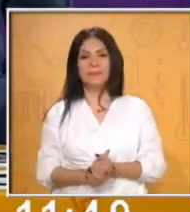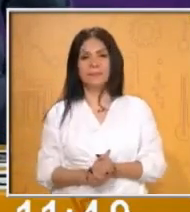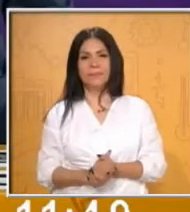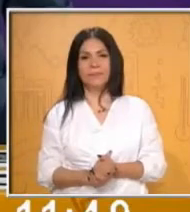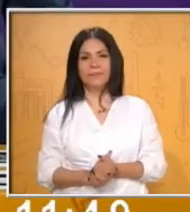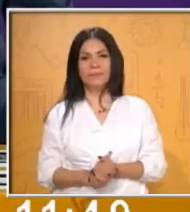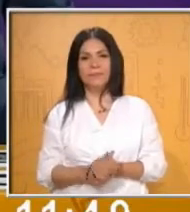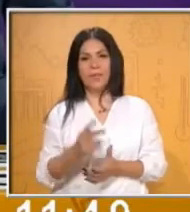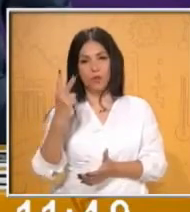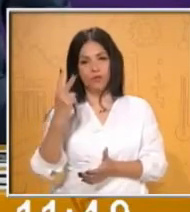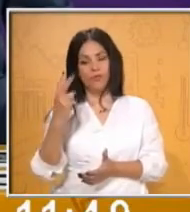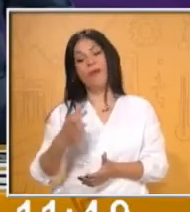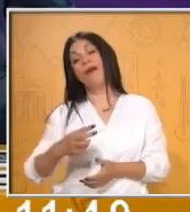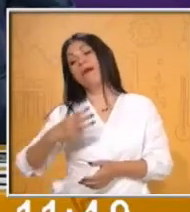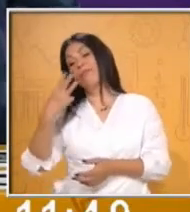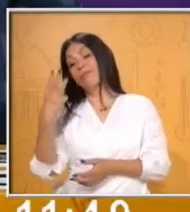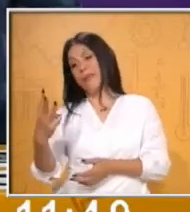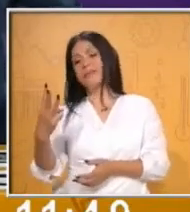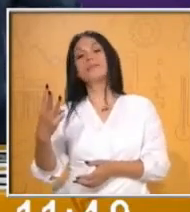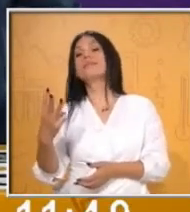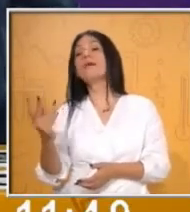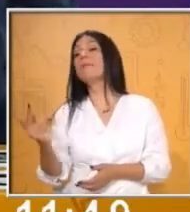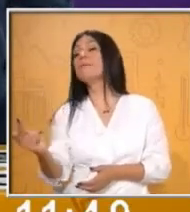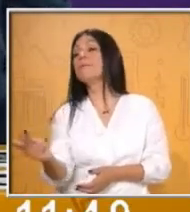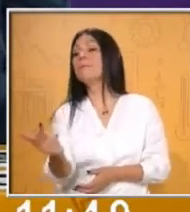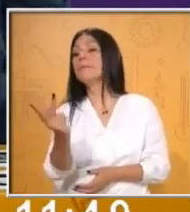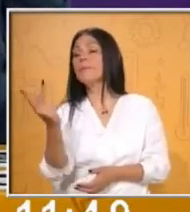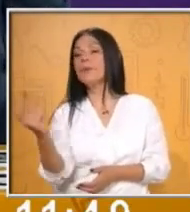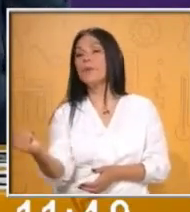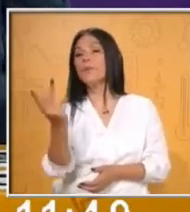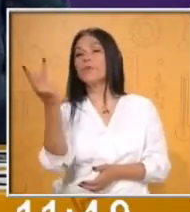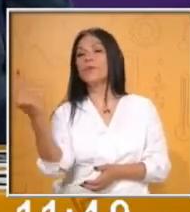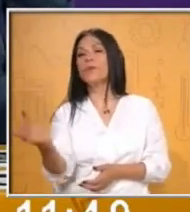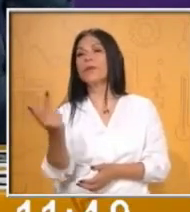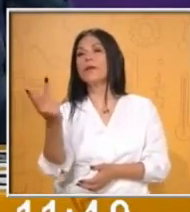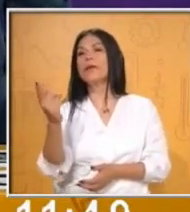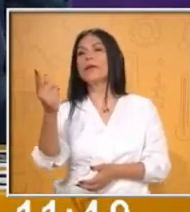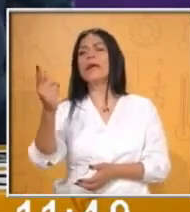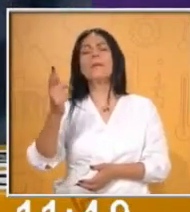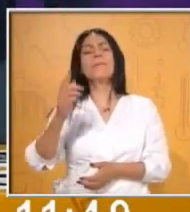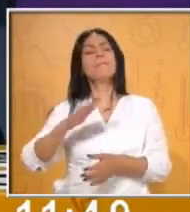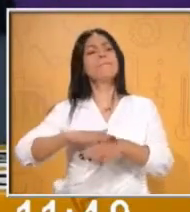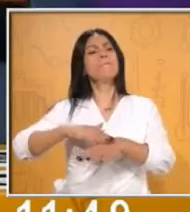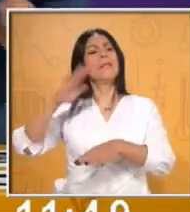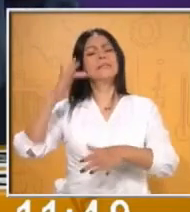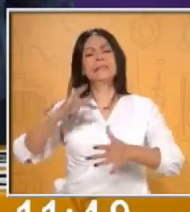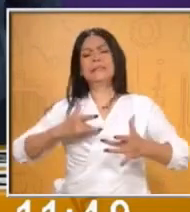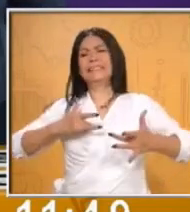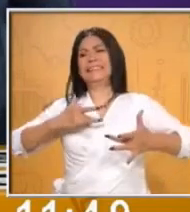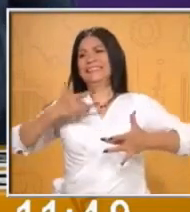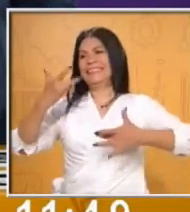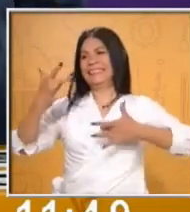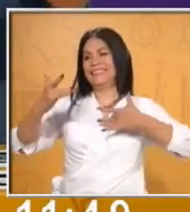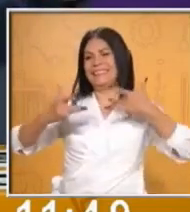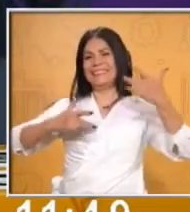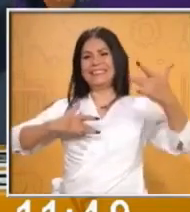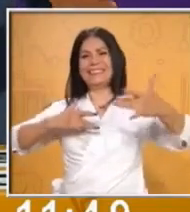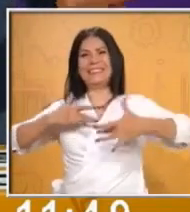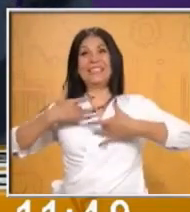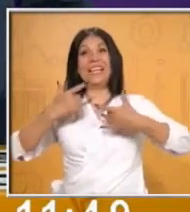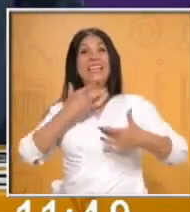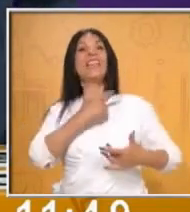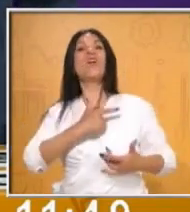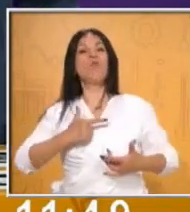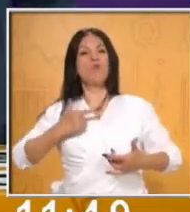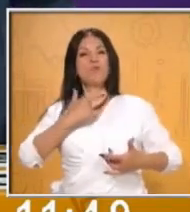Nuestra tercera pregunta sería, ¿qué es lo que más disfrutas cuando estás reunido con tu familia? ¿Qué es lo que más te